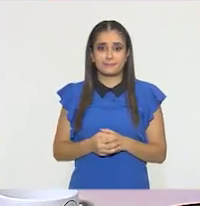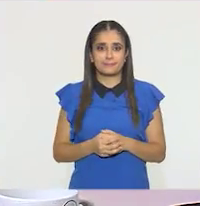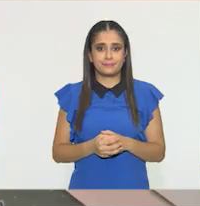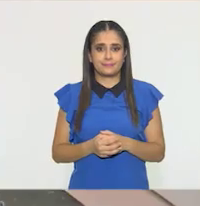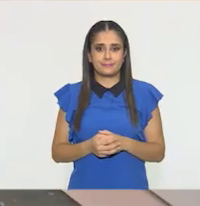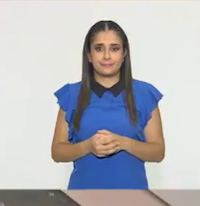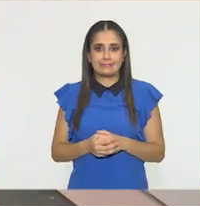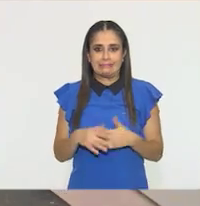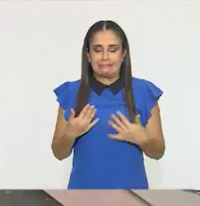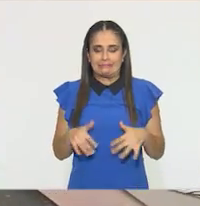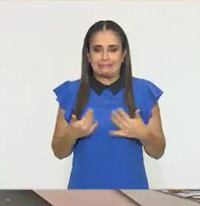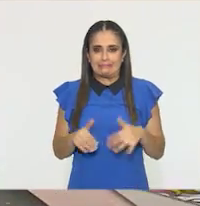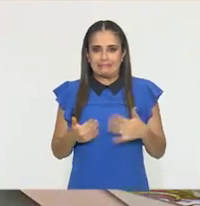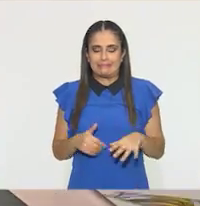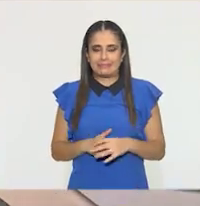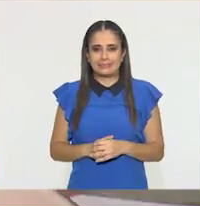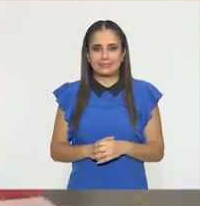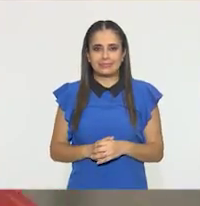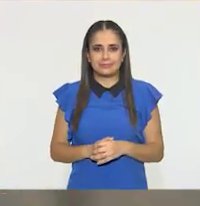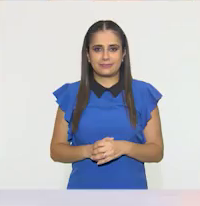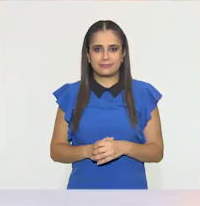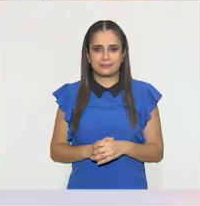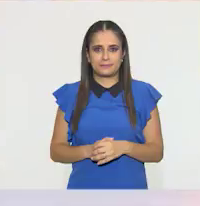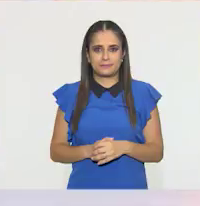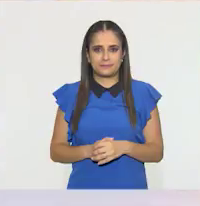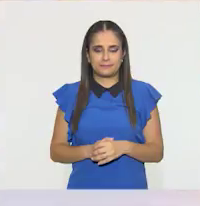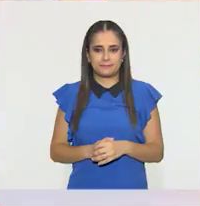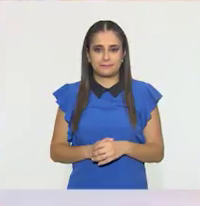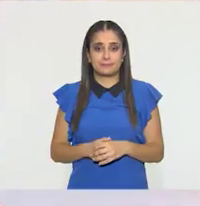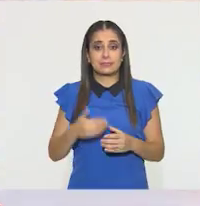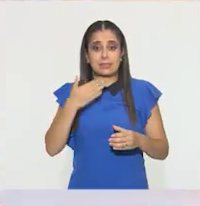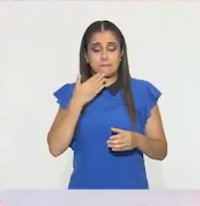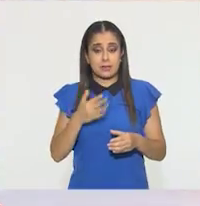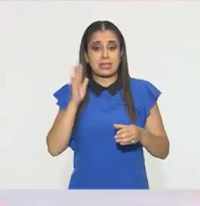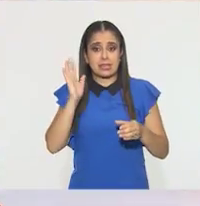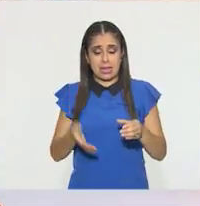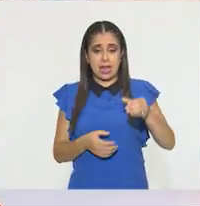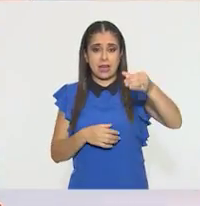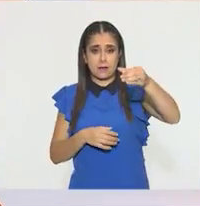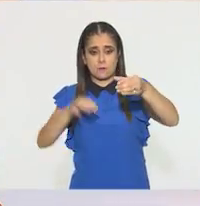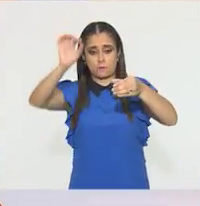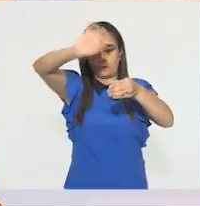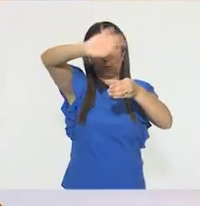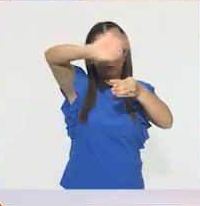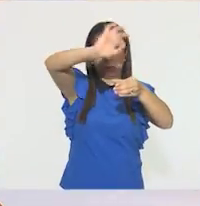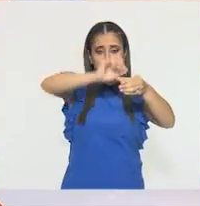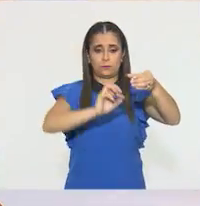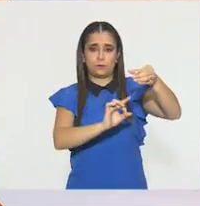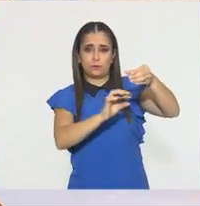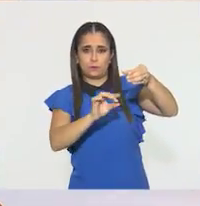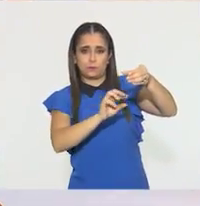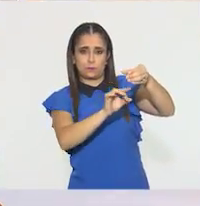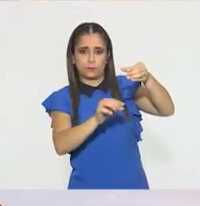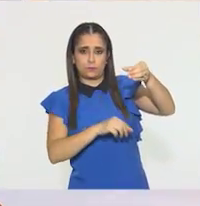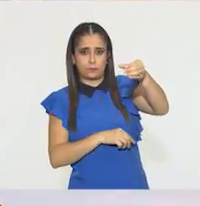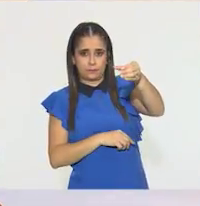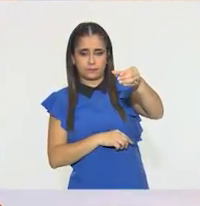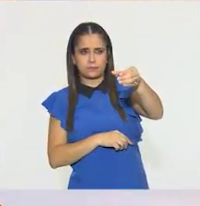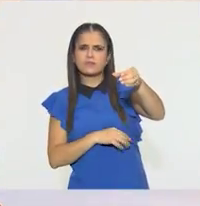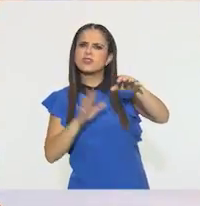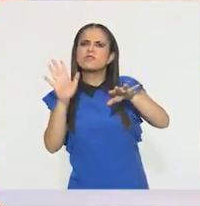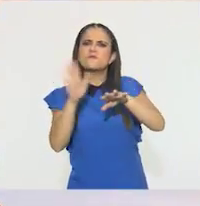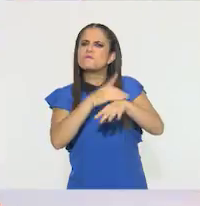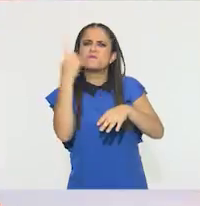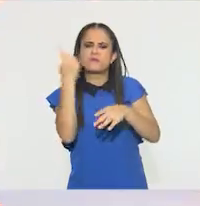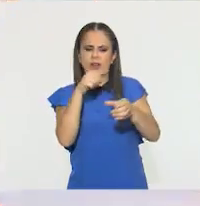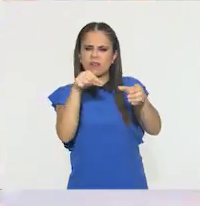Qué nervios. Bien. Ya está con el bicarbonato. Ajá. Chicos, ¿por qué creen